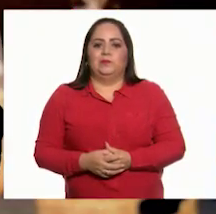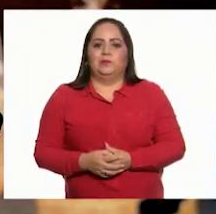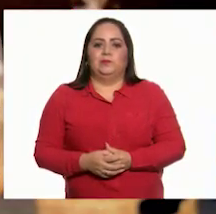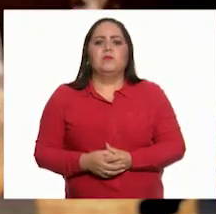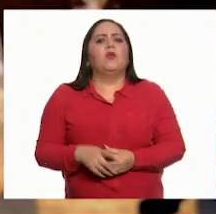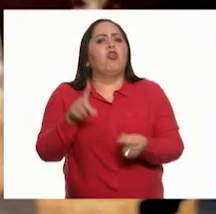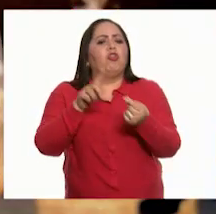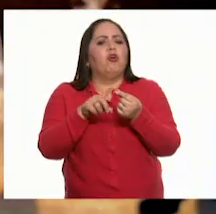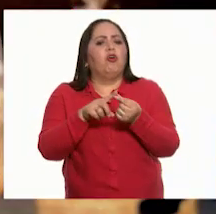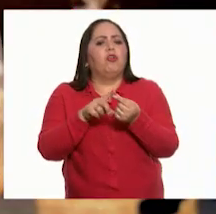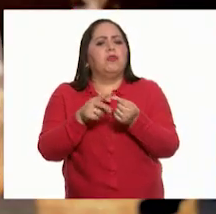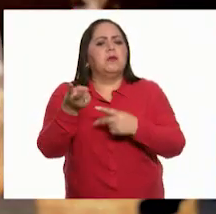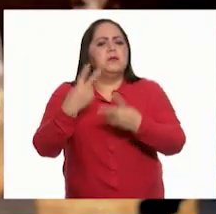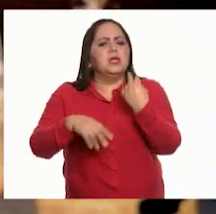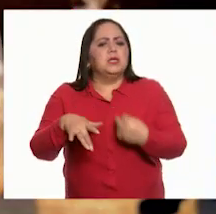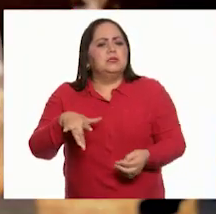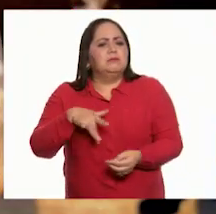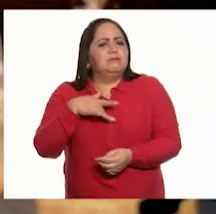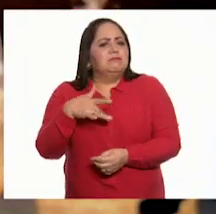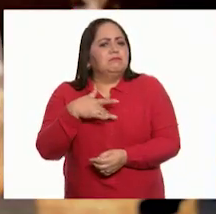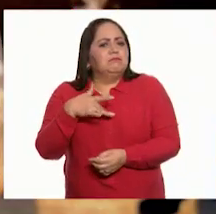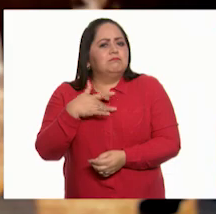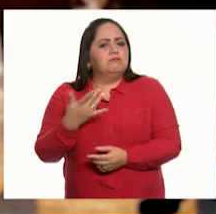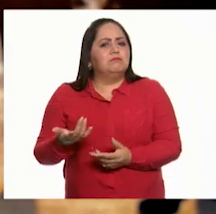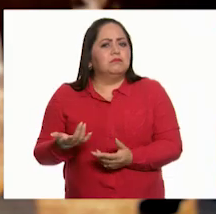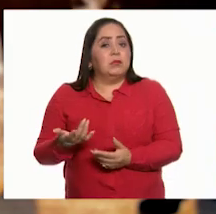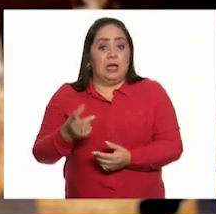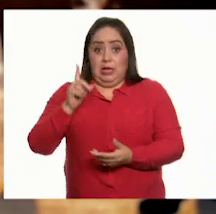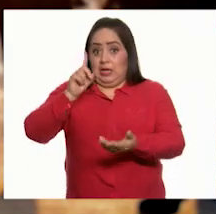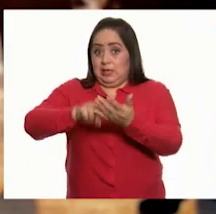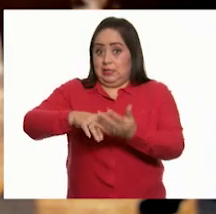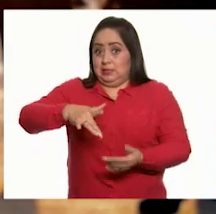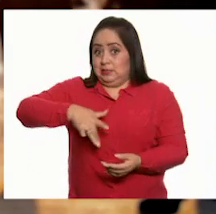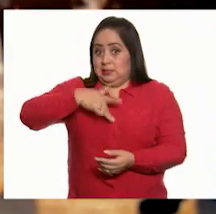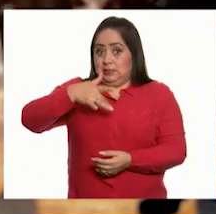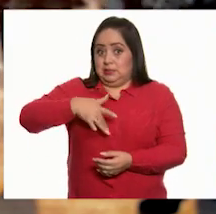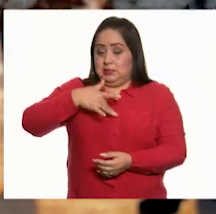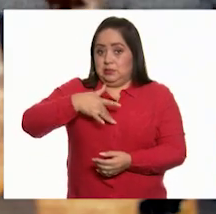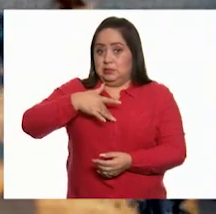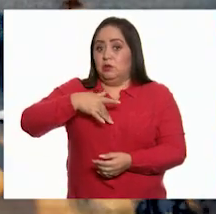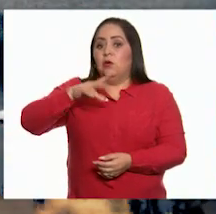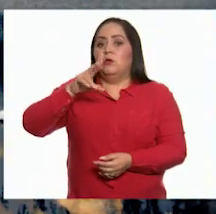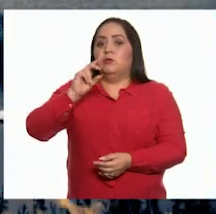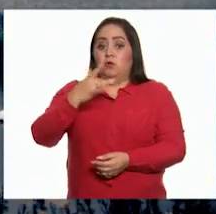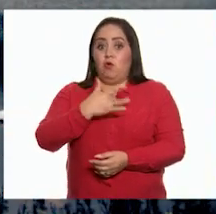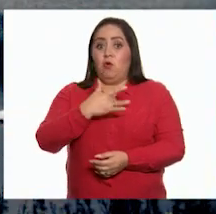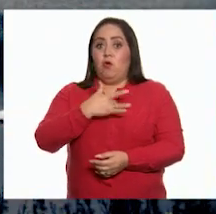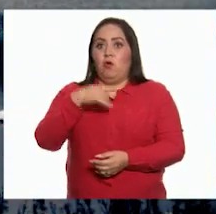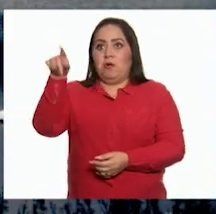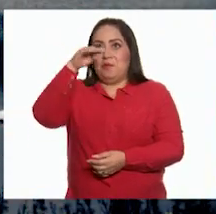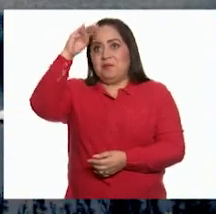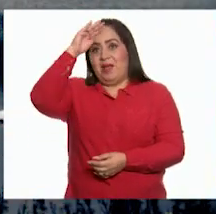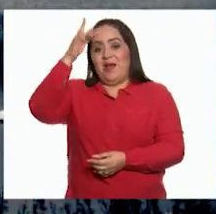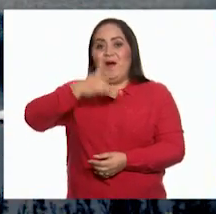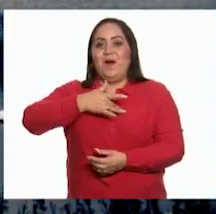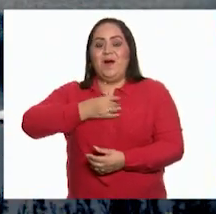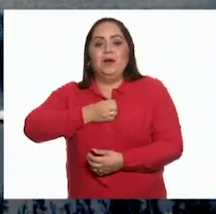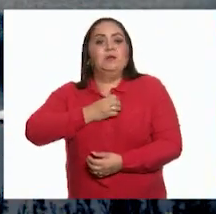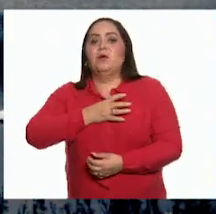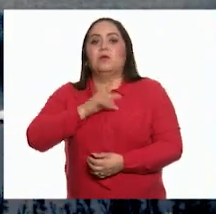¿De dónde se derivan los sentimientos? Los sentimientos no se generan del corazón como muchos lo creen.